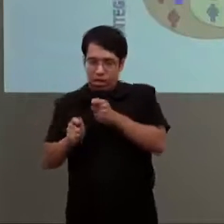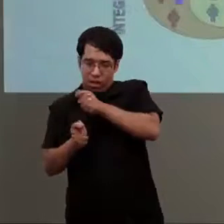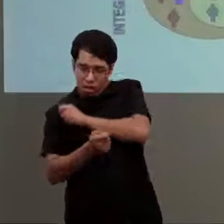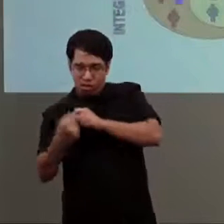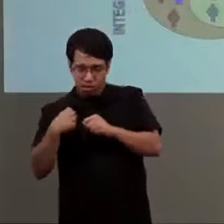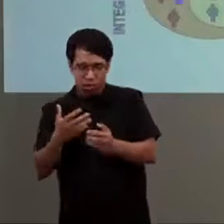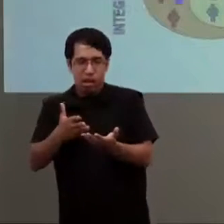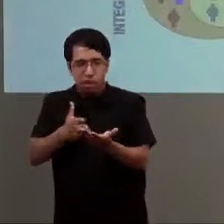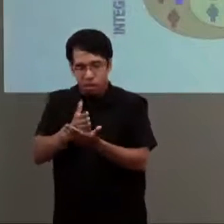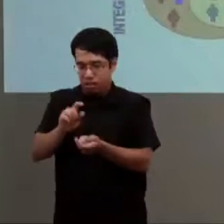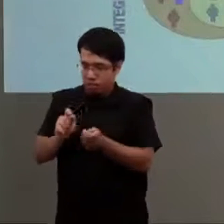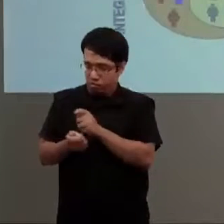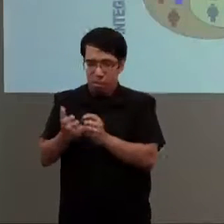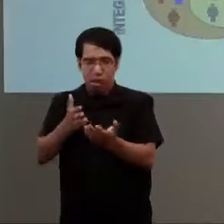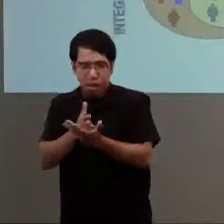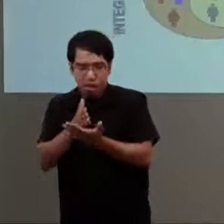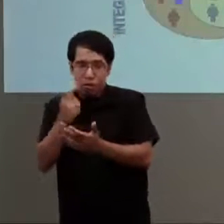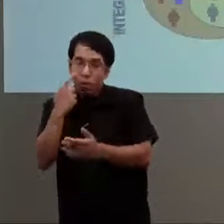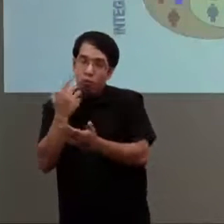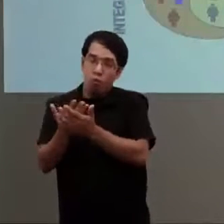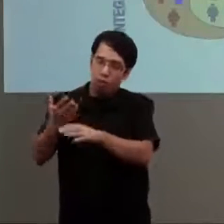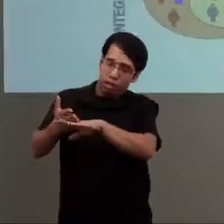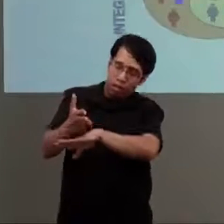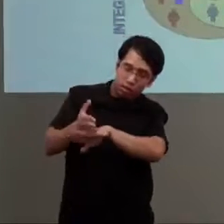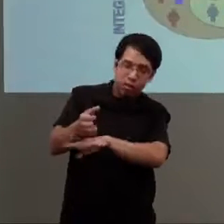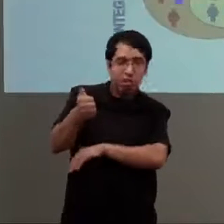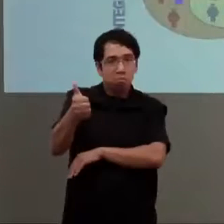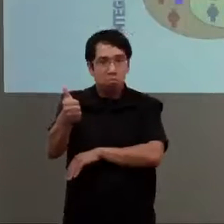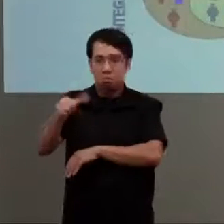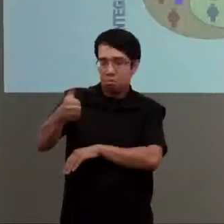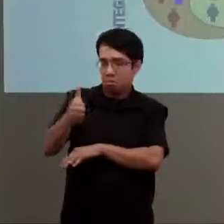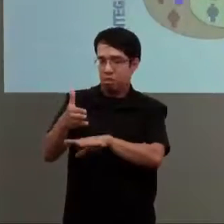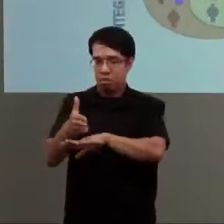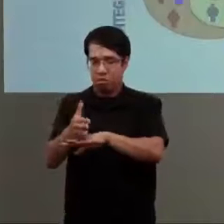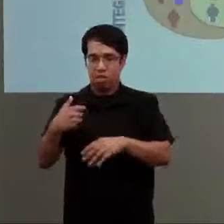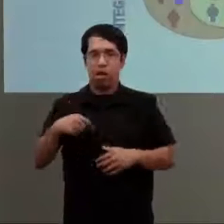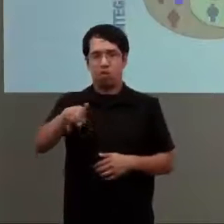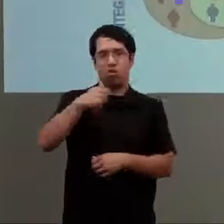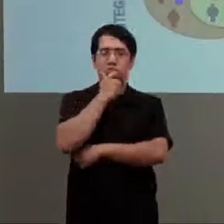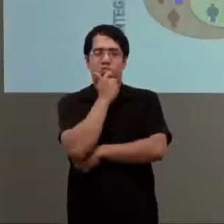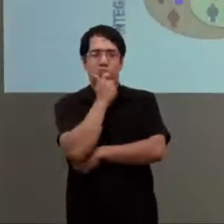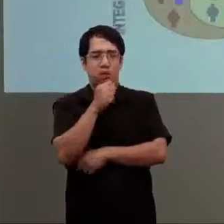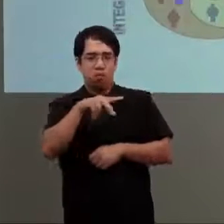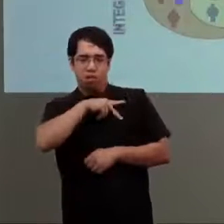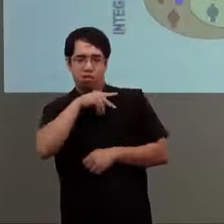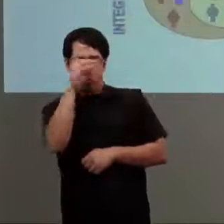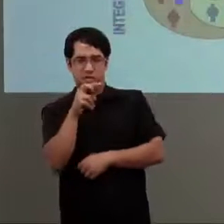sistema el que es interpelado, si es accesible o no es accesible. Ahora ya no cuestionamos a la persona por